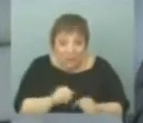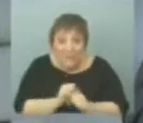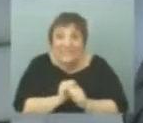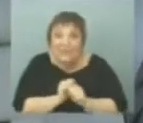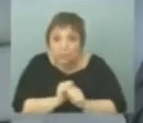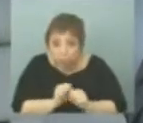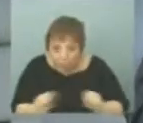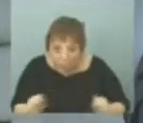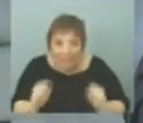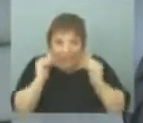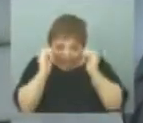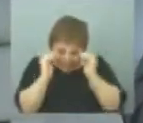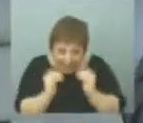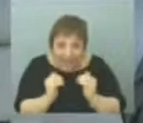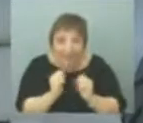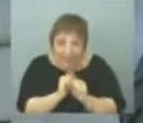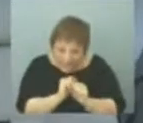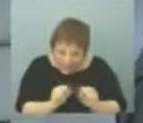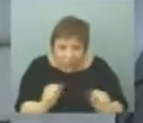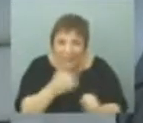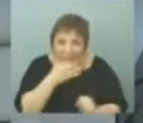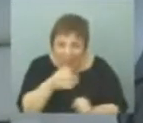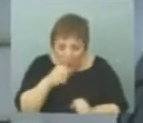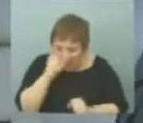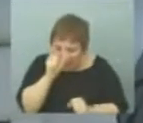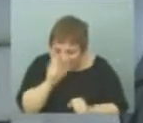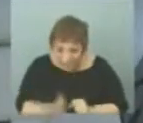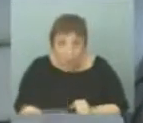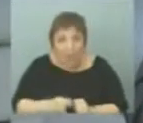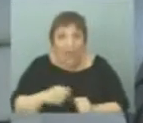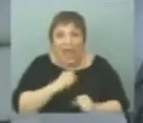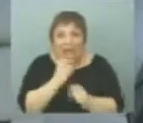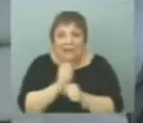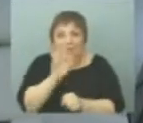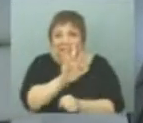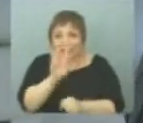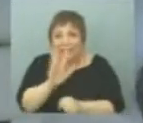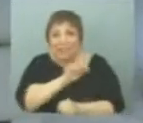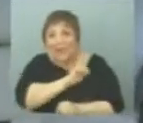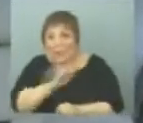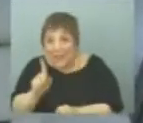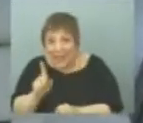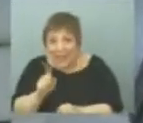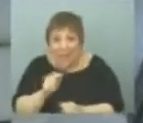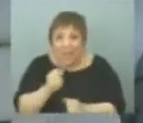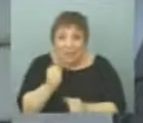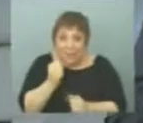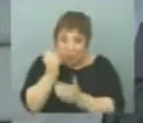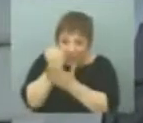hacer. O sea, hoy se puede decir que una persona normal que gana hasta 33 mil pesos con los descuentos,